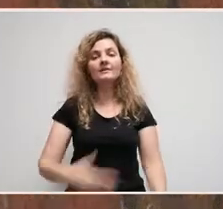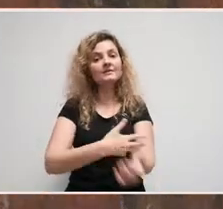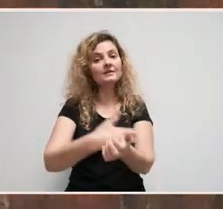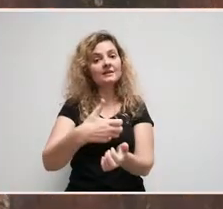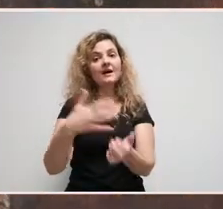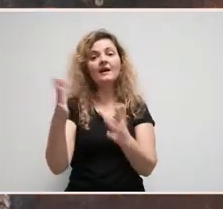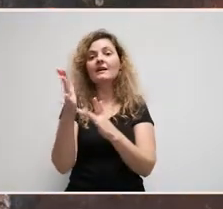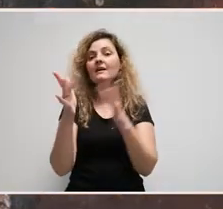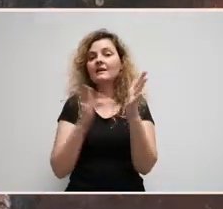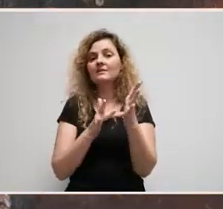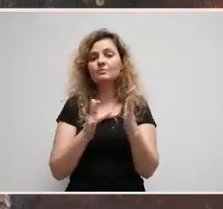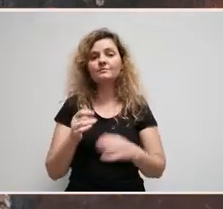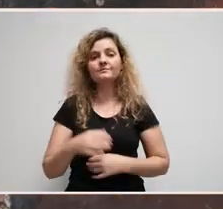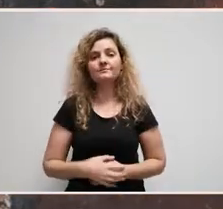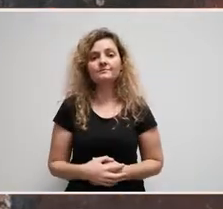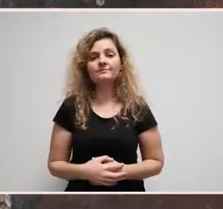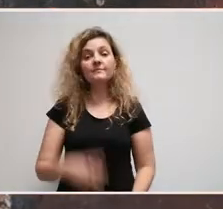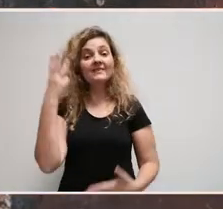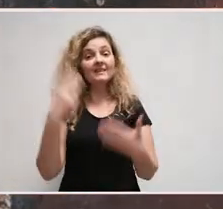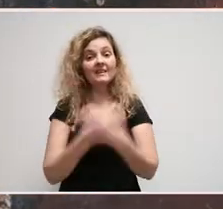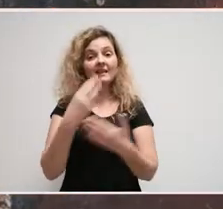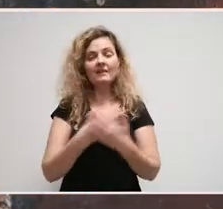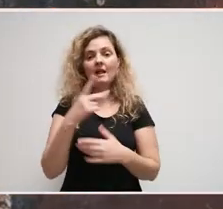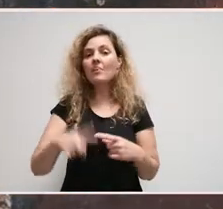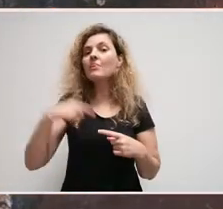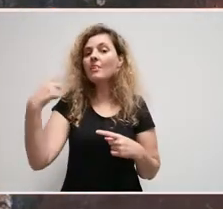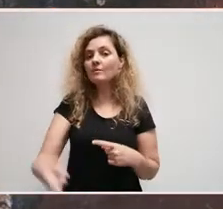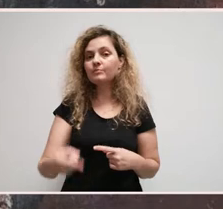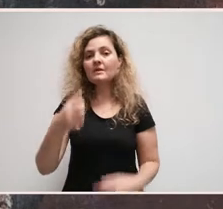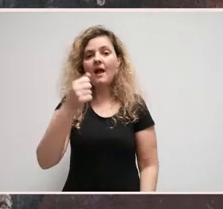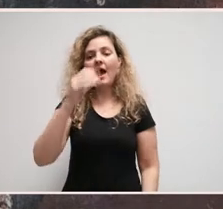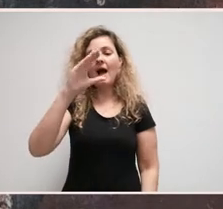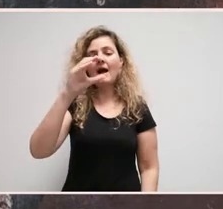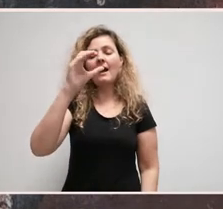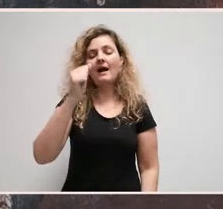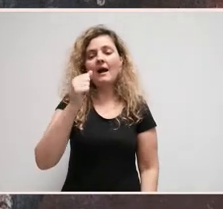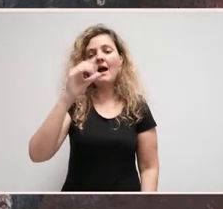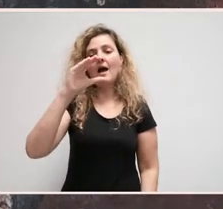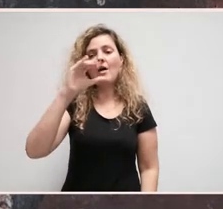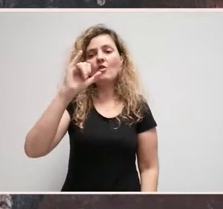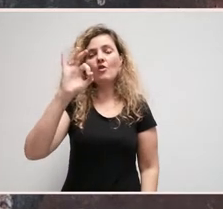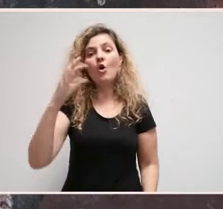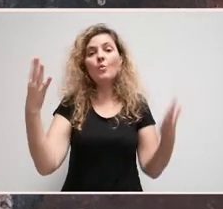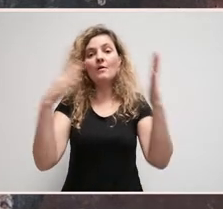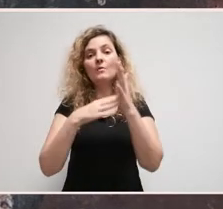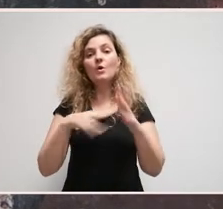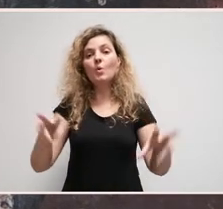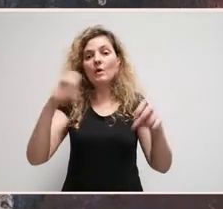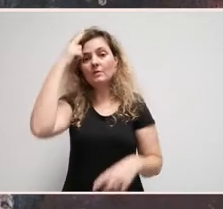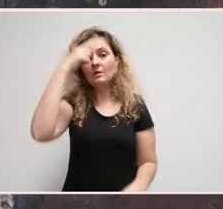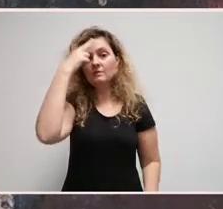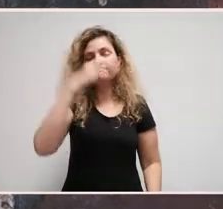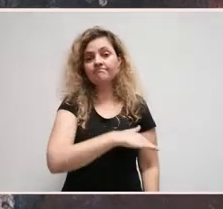no sangue de Xexús. Pasados os tres días, Acacio e os nove mil novos cristians